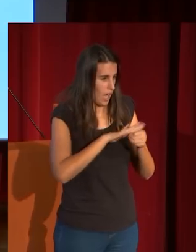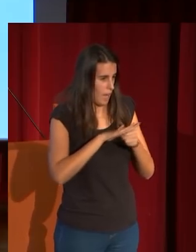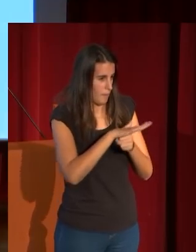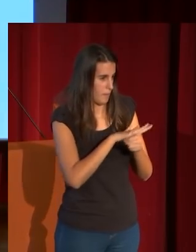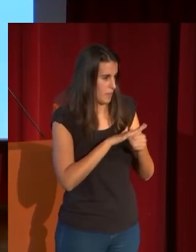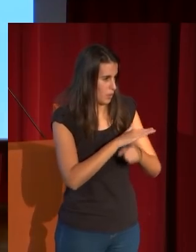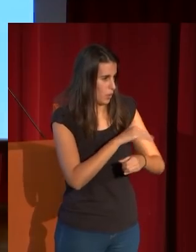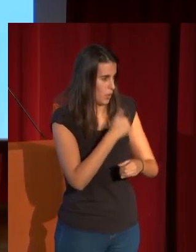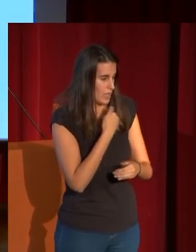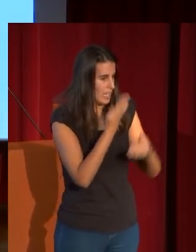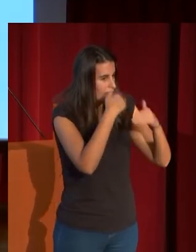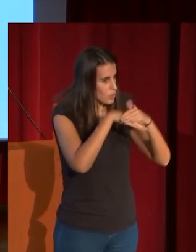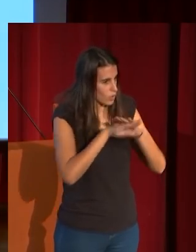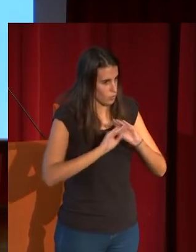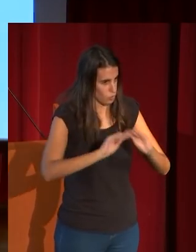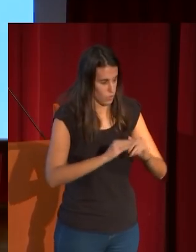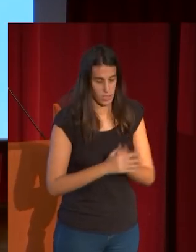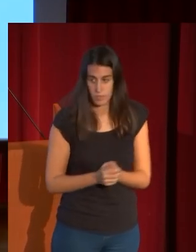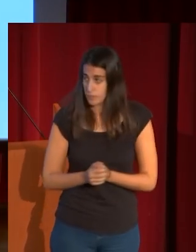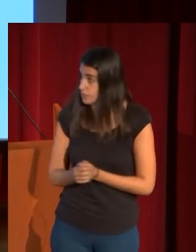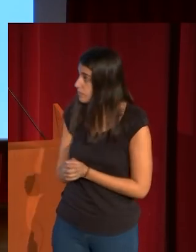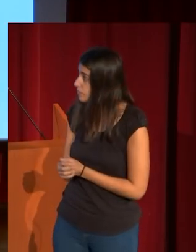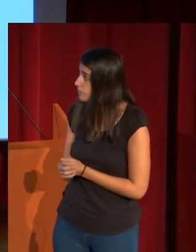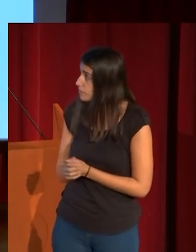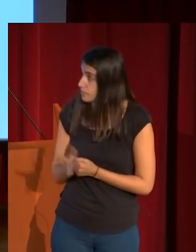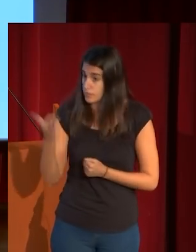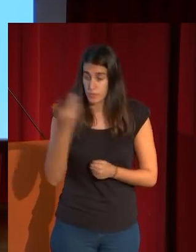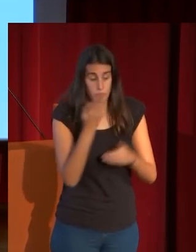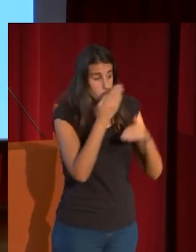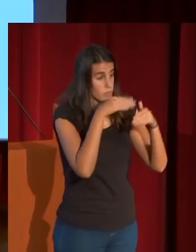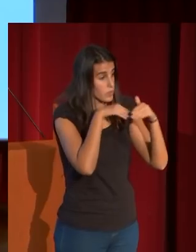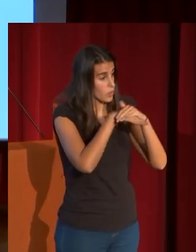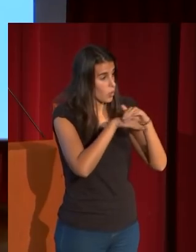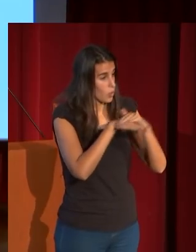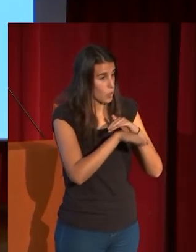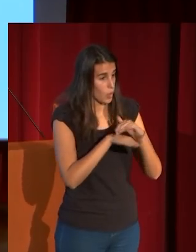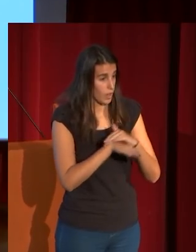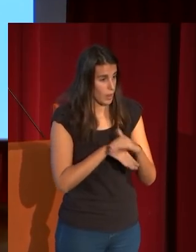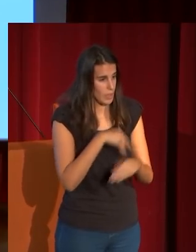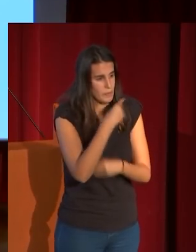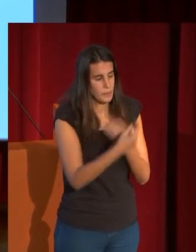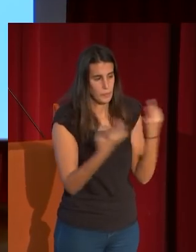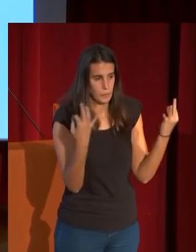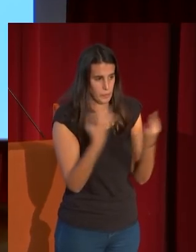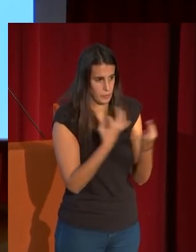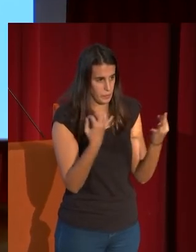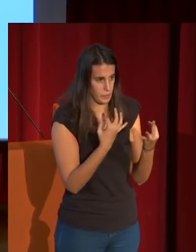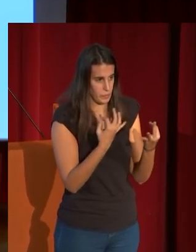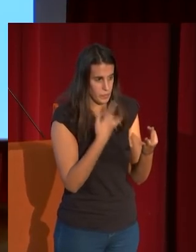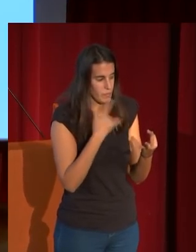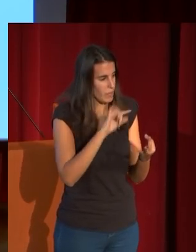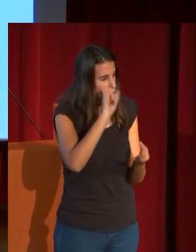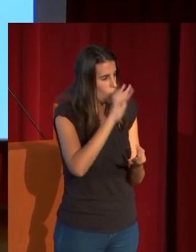las colecciones de Fortuny colecciones que él mismo enriquecía llevado de su virtuosismo para cualquier